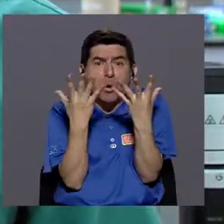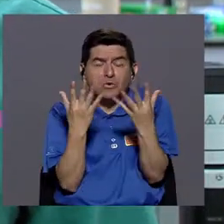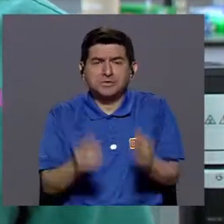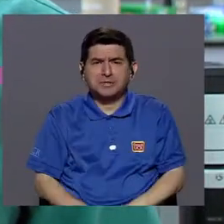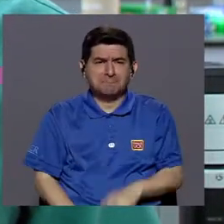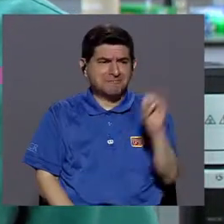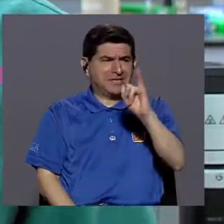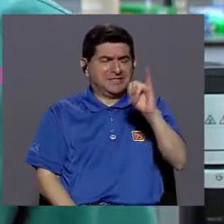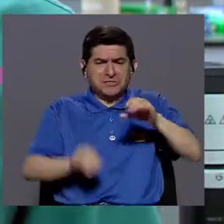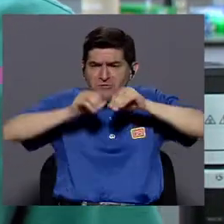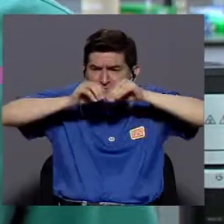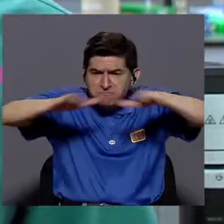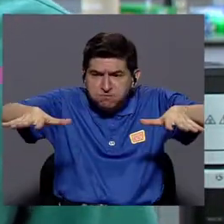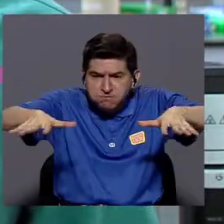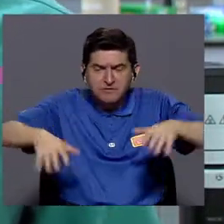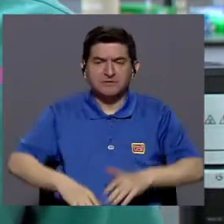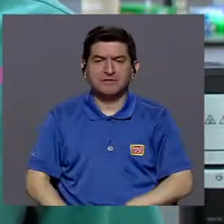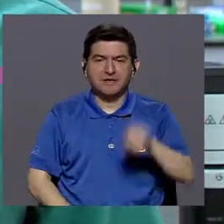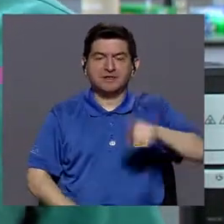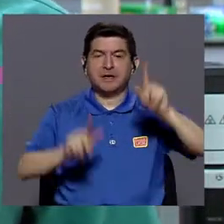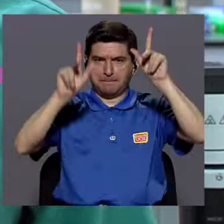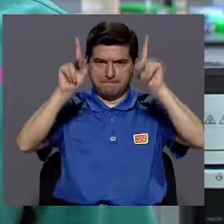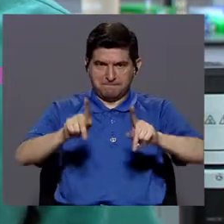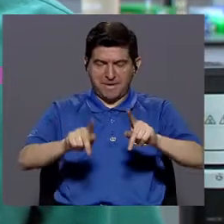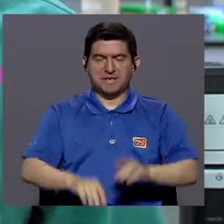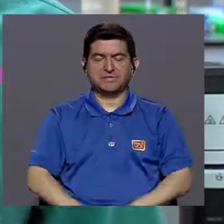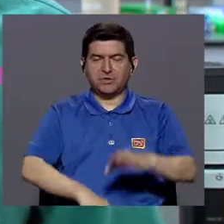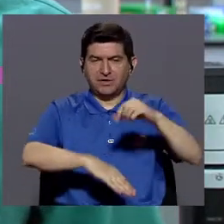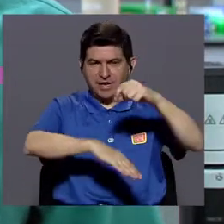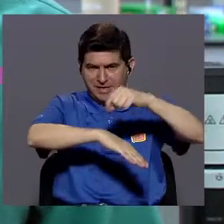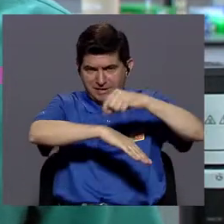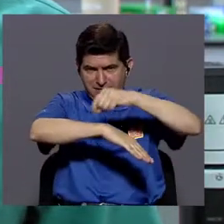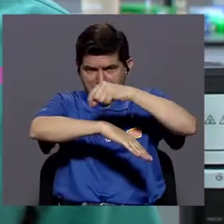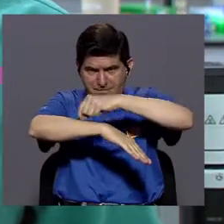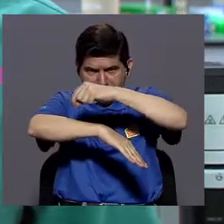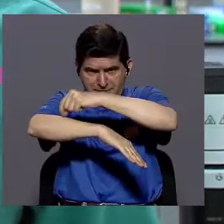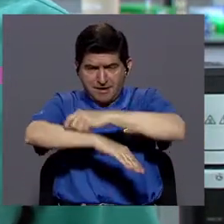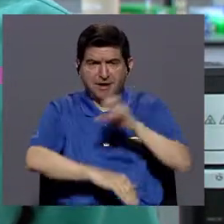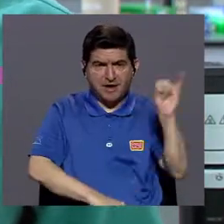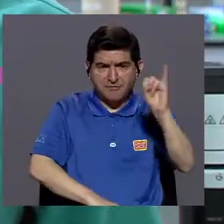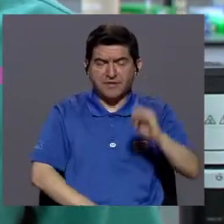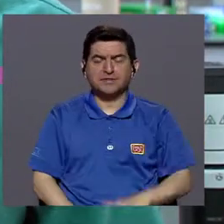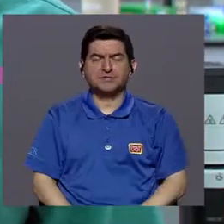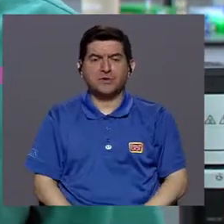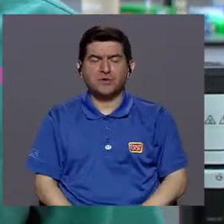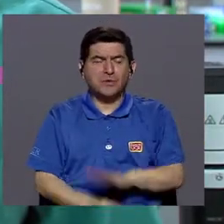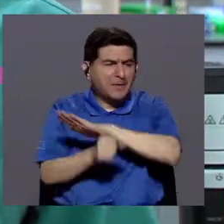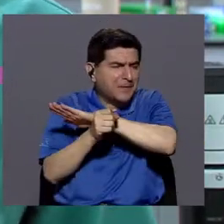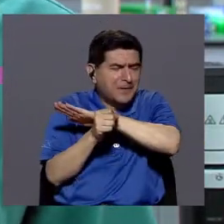tantísima infección, necesitamos que esa persona que se llega a infectar tenga absolutamente